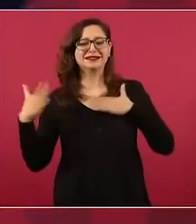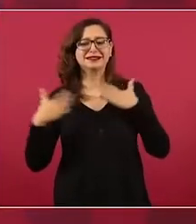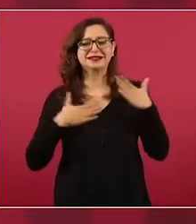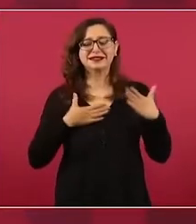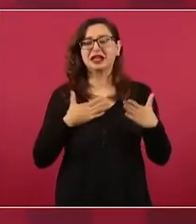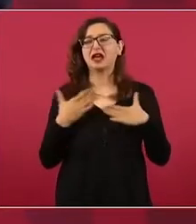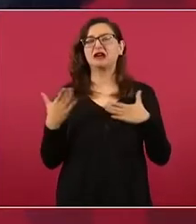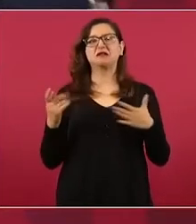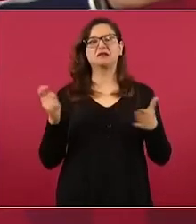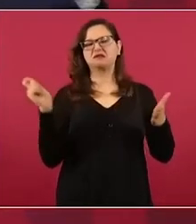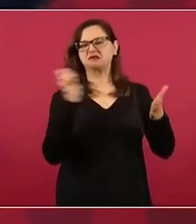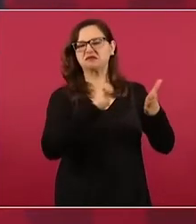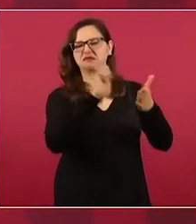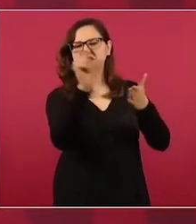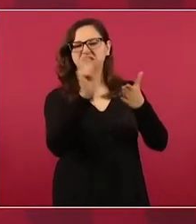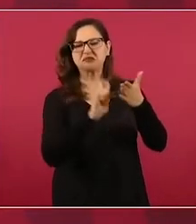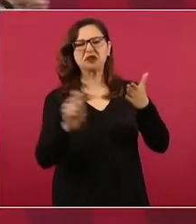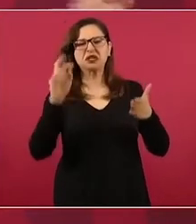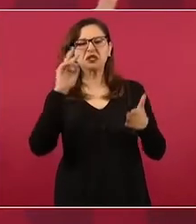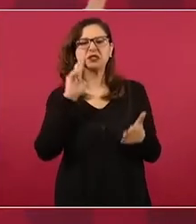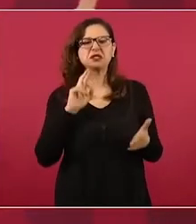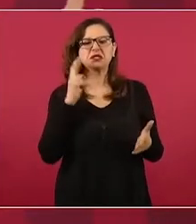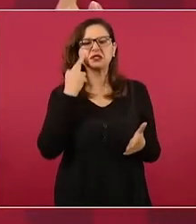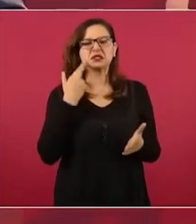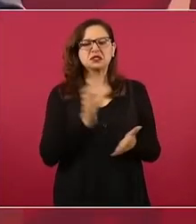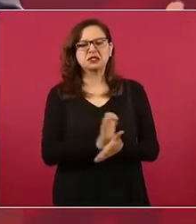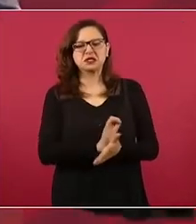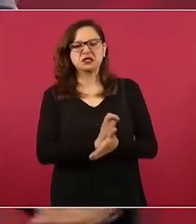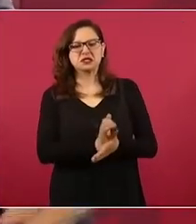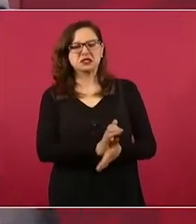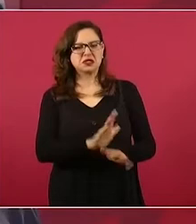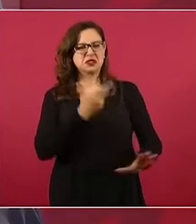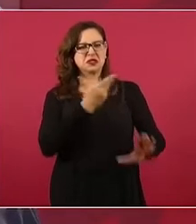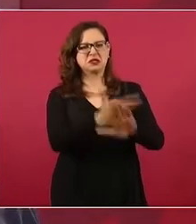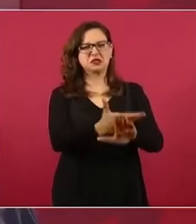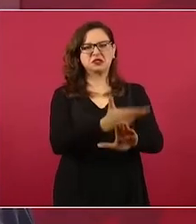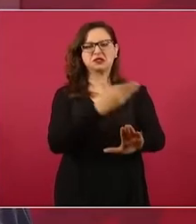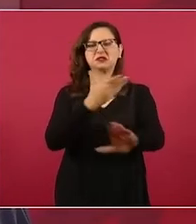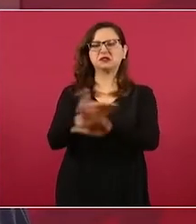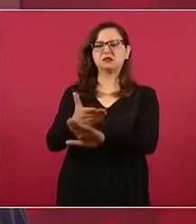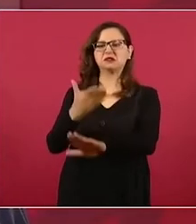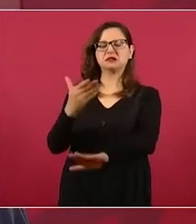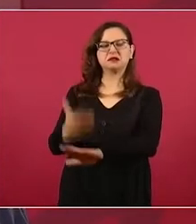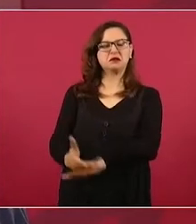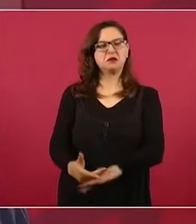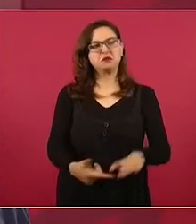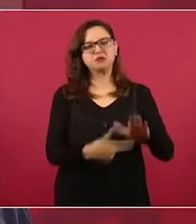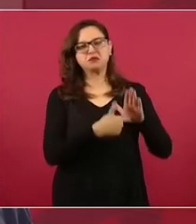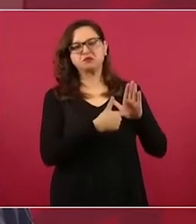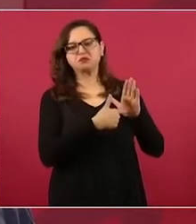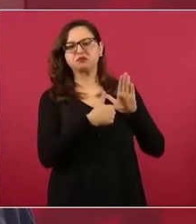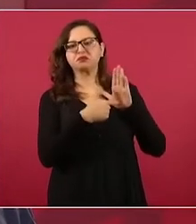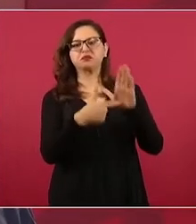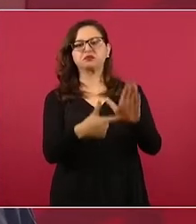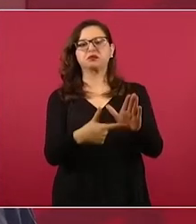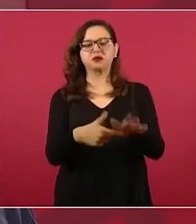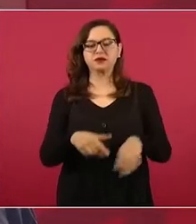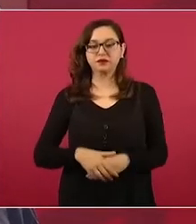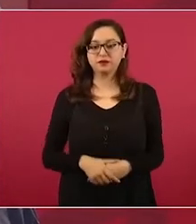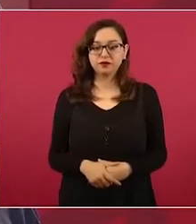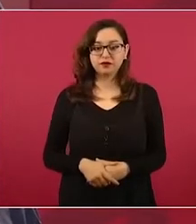consignas racistas en la paz